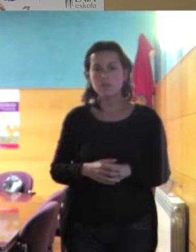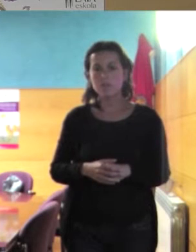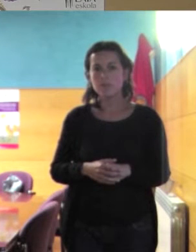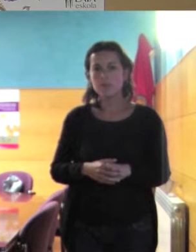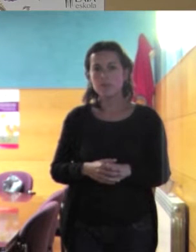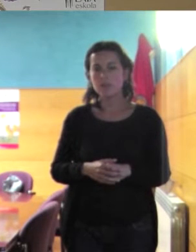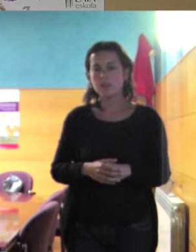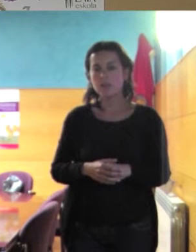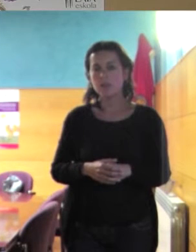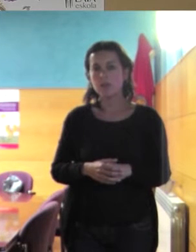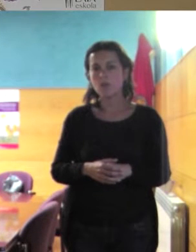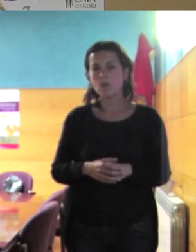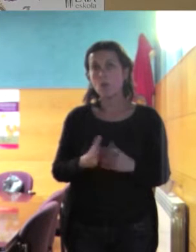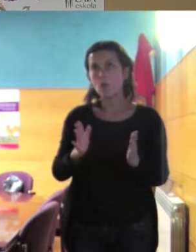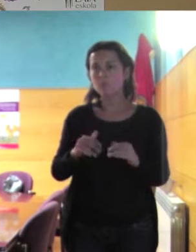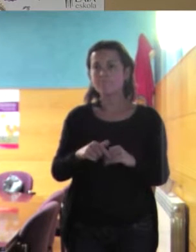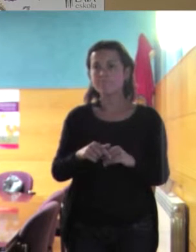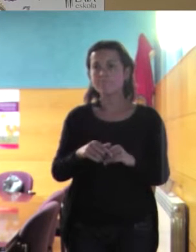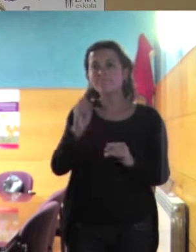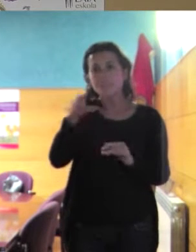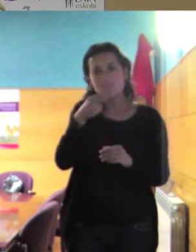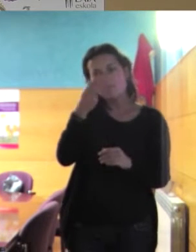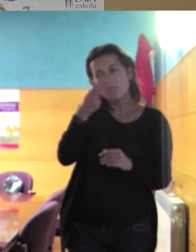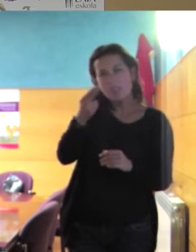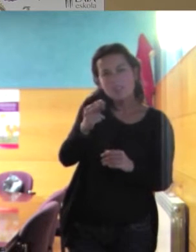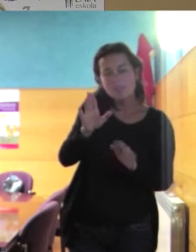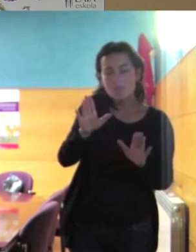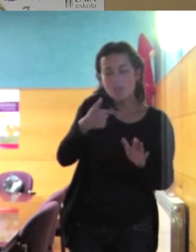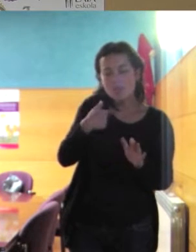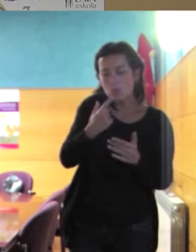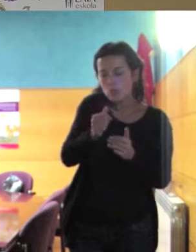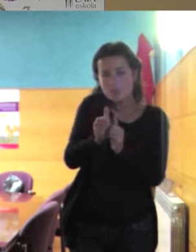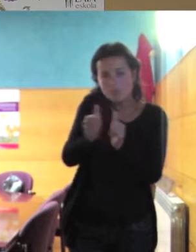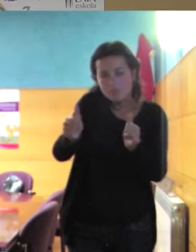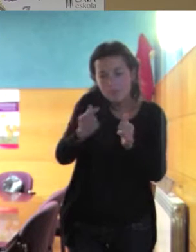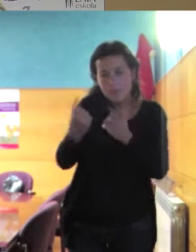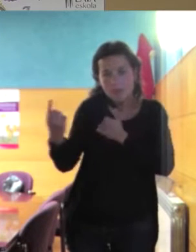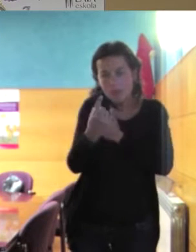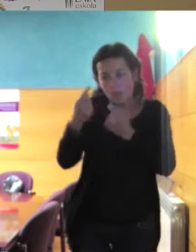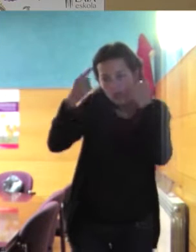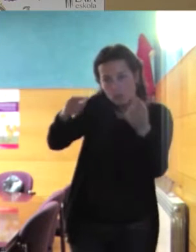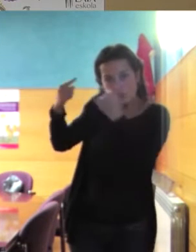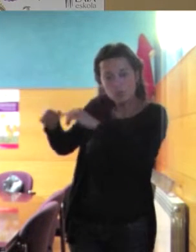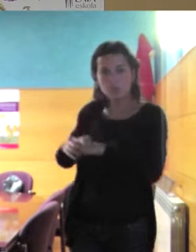de, sí, es muy interesante, pero aquí cada uno en su lugar, sin intercambio. La interculturalidad es otra cosa, sería